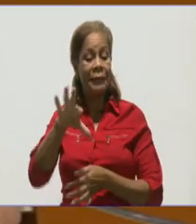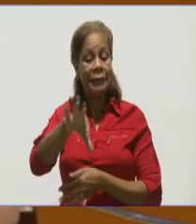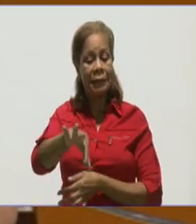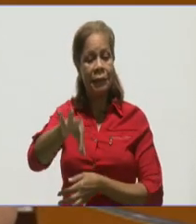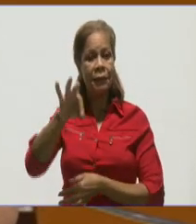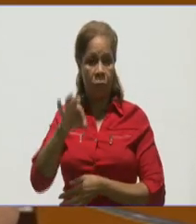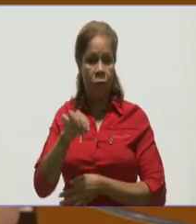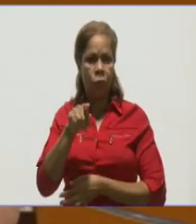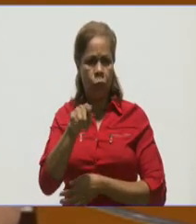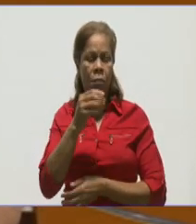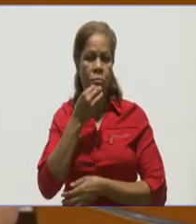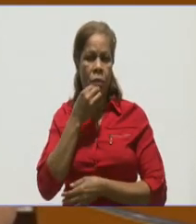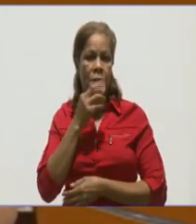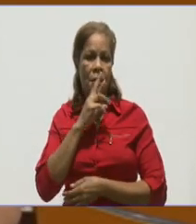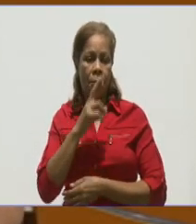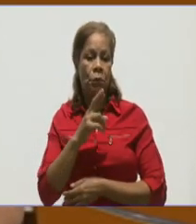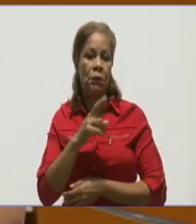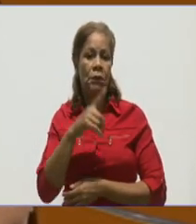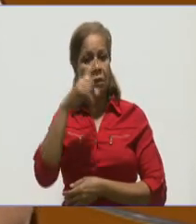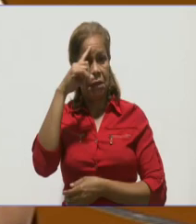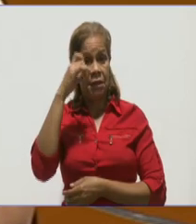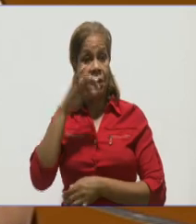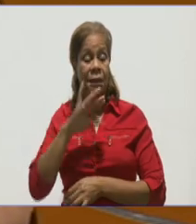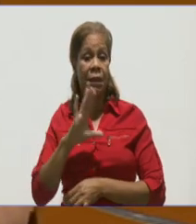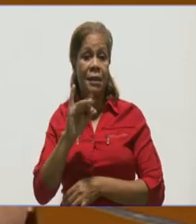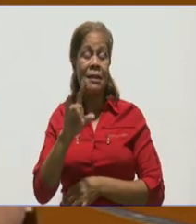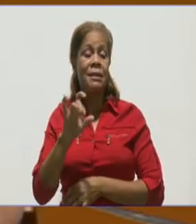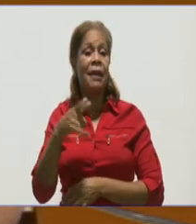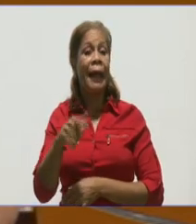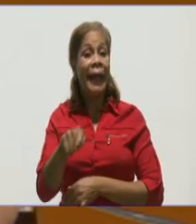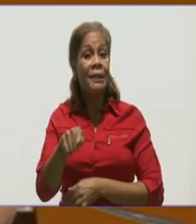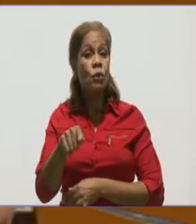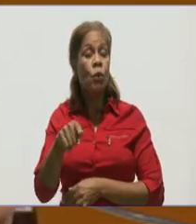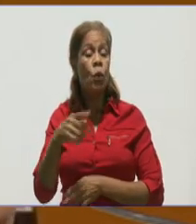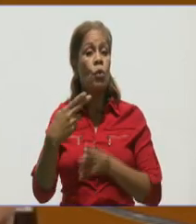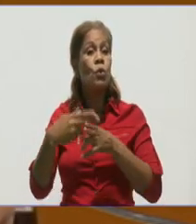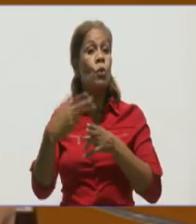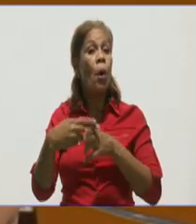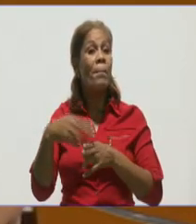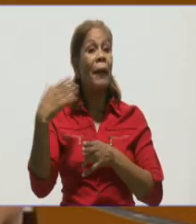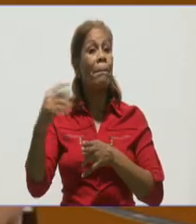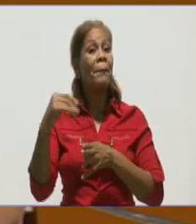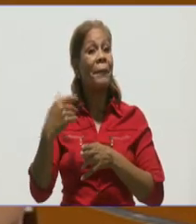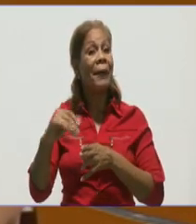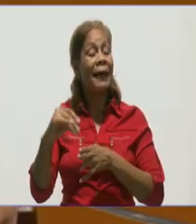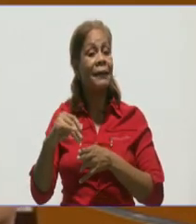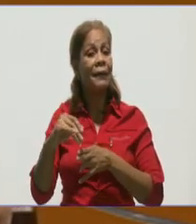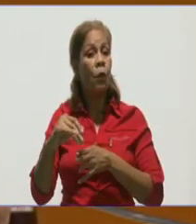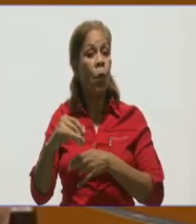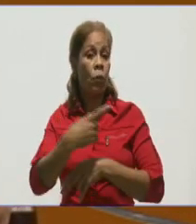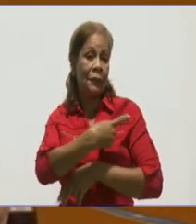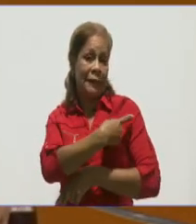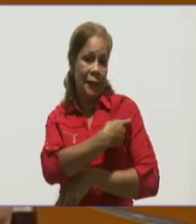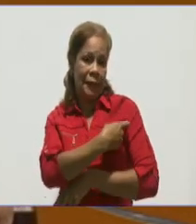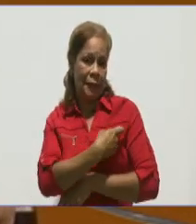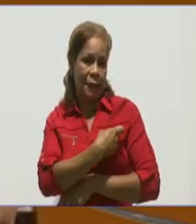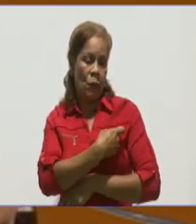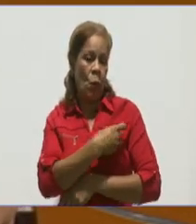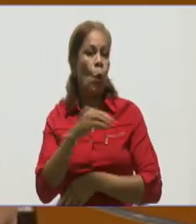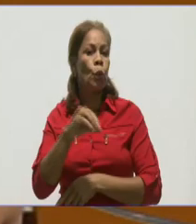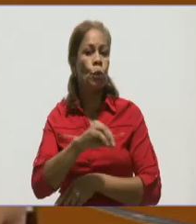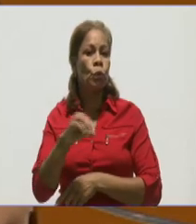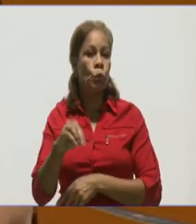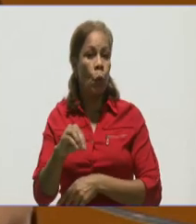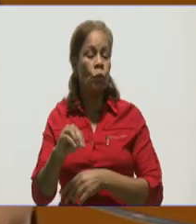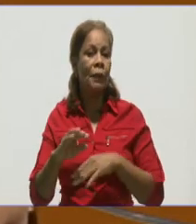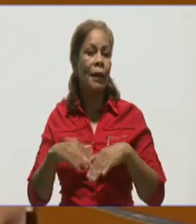sí, como la palabra lo dice, ensayo clínico, esto no es la vacunación como tal, es un ensayo clínico donde lo que